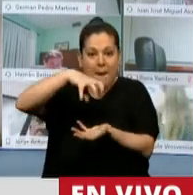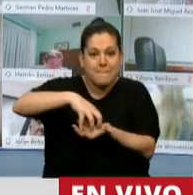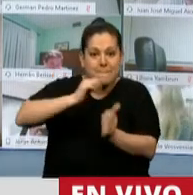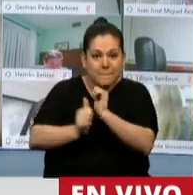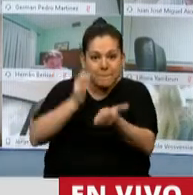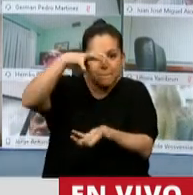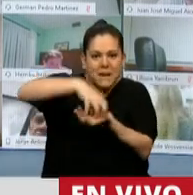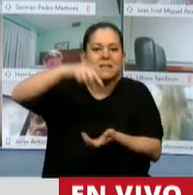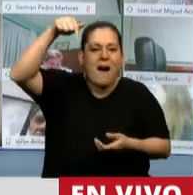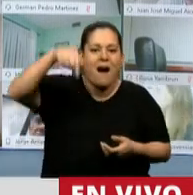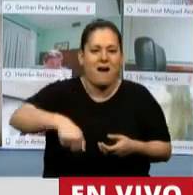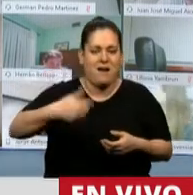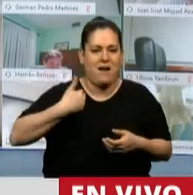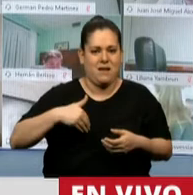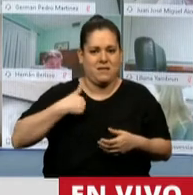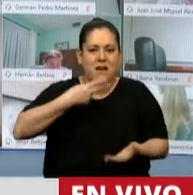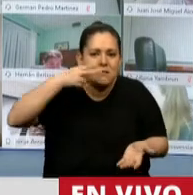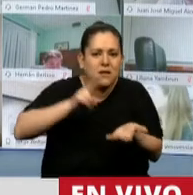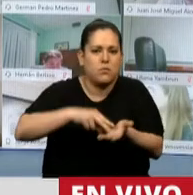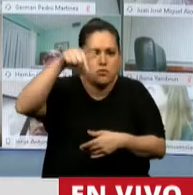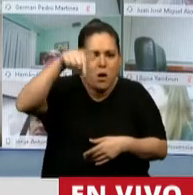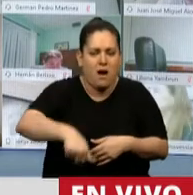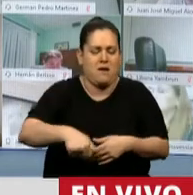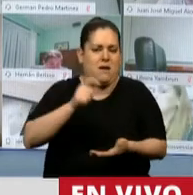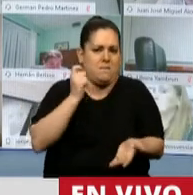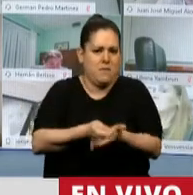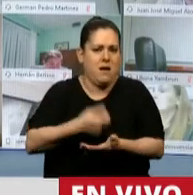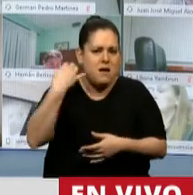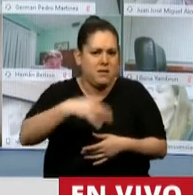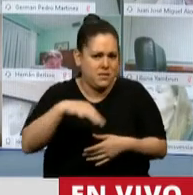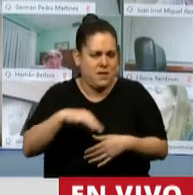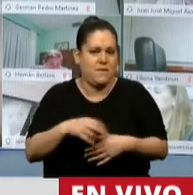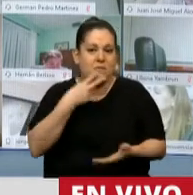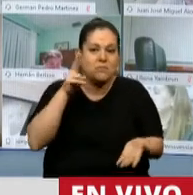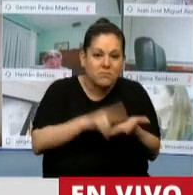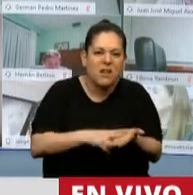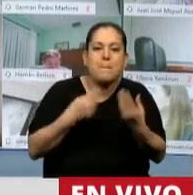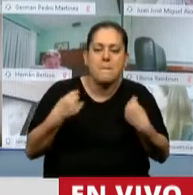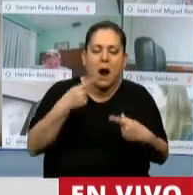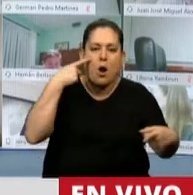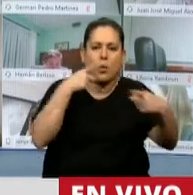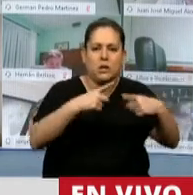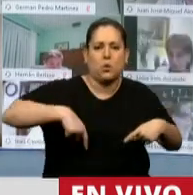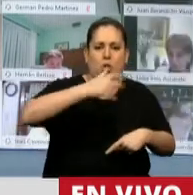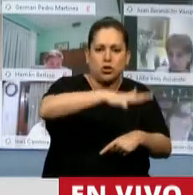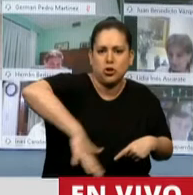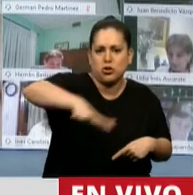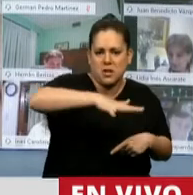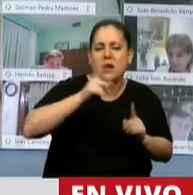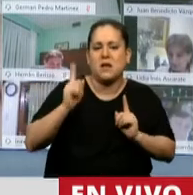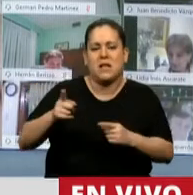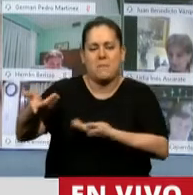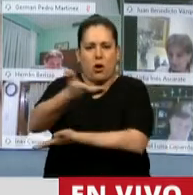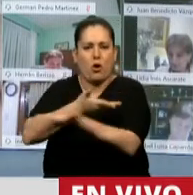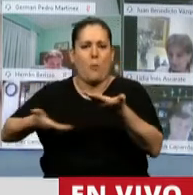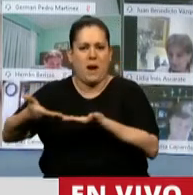se debe tributar, y esa tributación tiene un sentido, y tiene un sentido social y cooperativo, sobre todo en